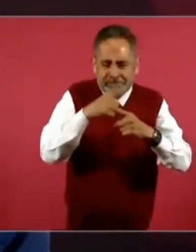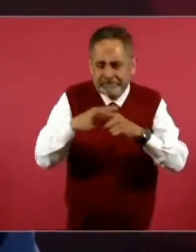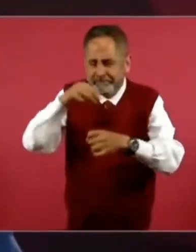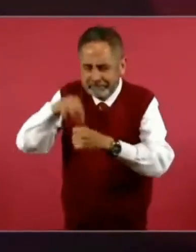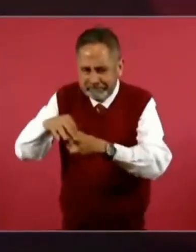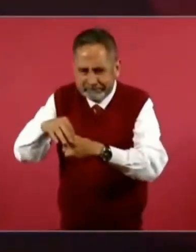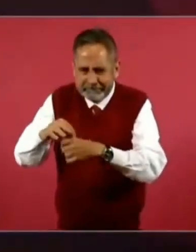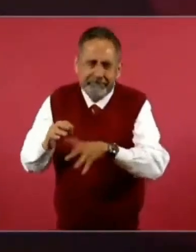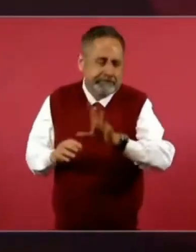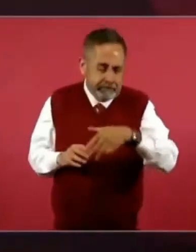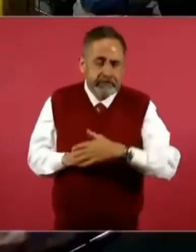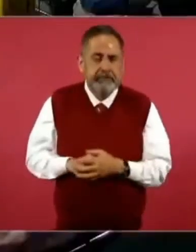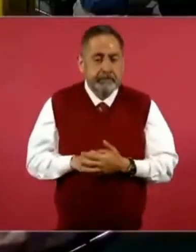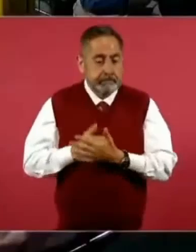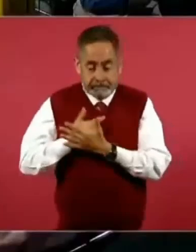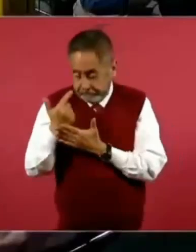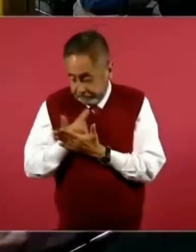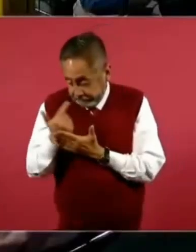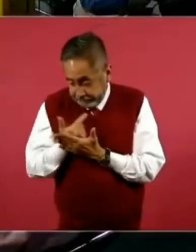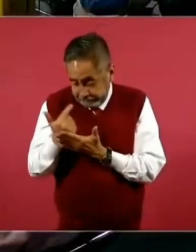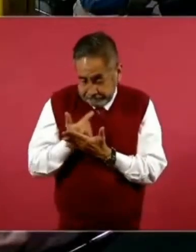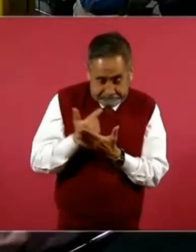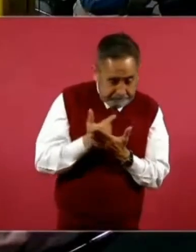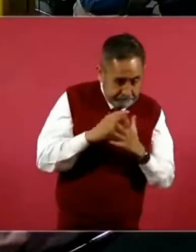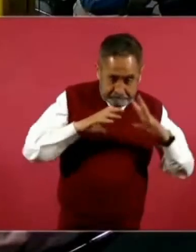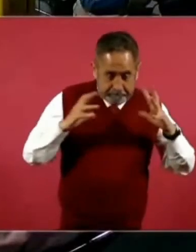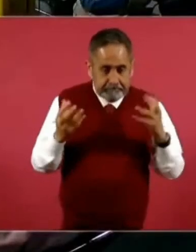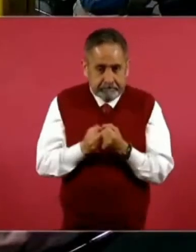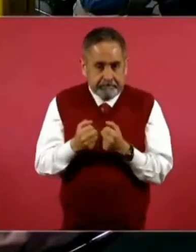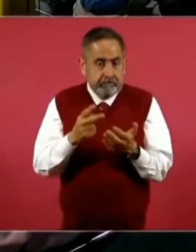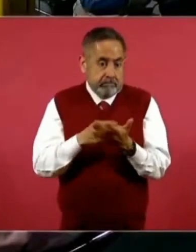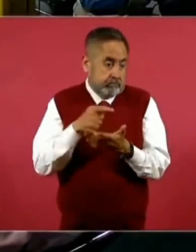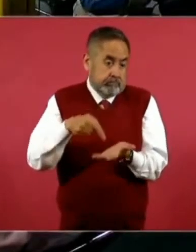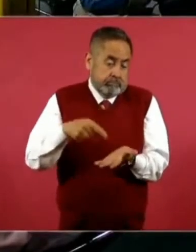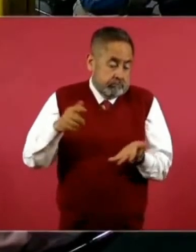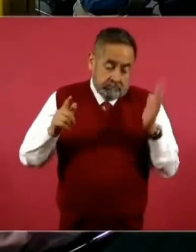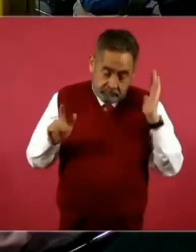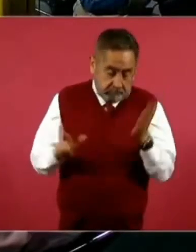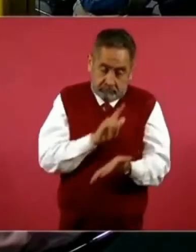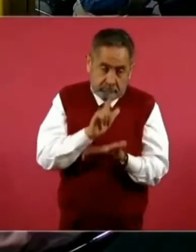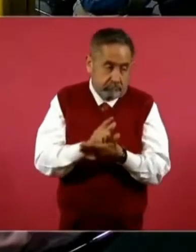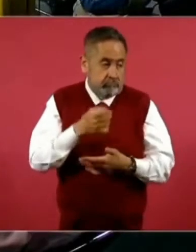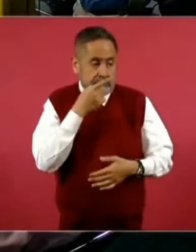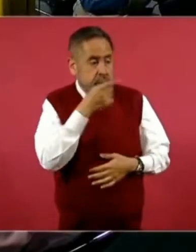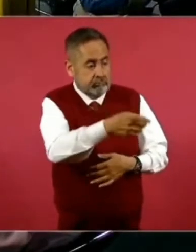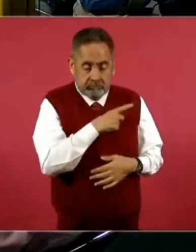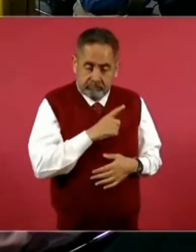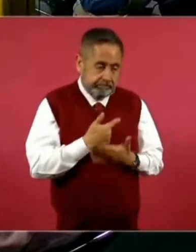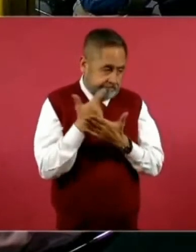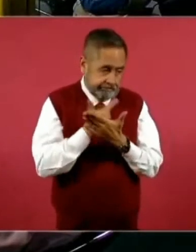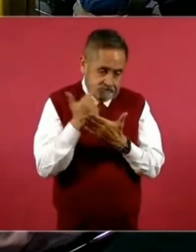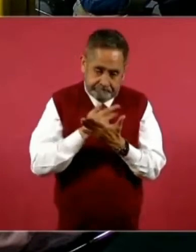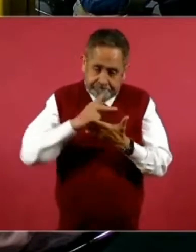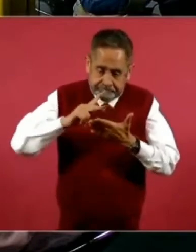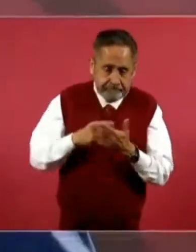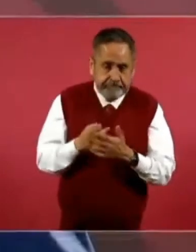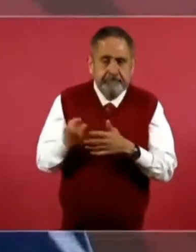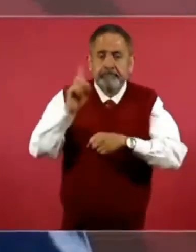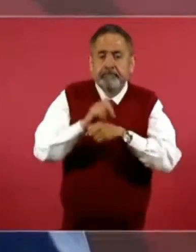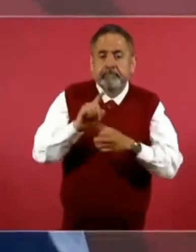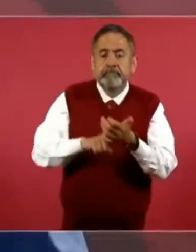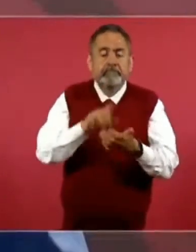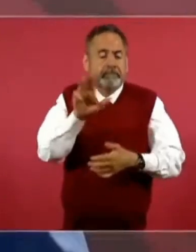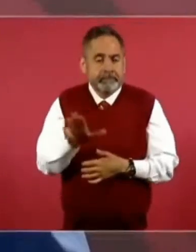Y se lleva a cabo el recuento, porque así lo establecía la ley electoral el miércoles,